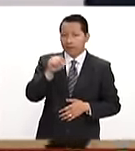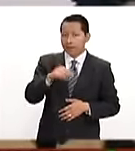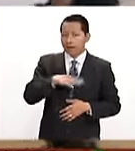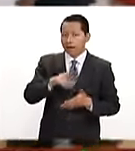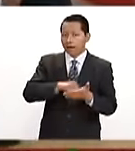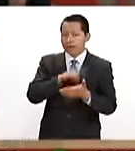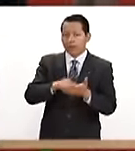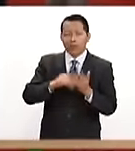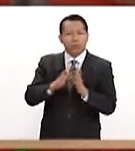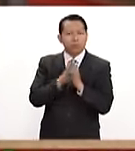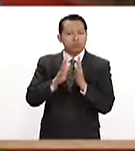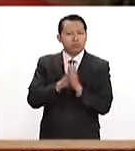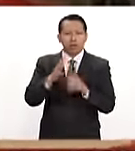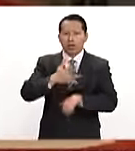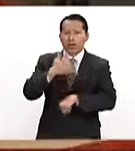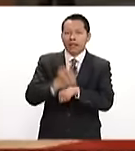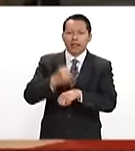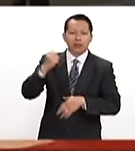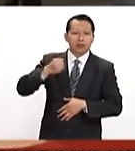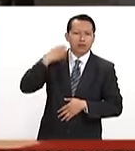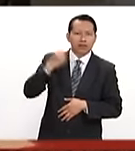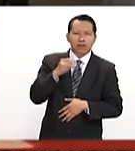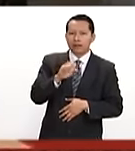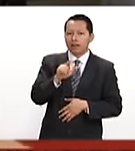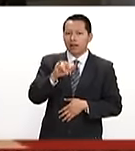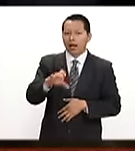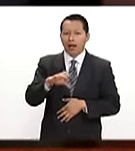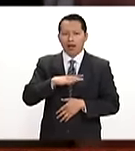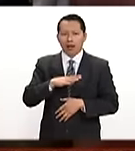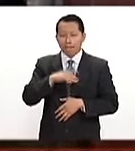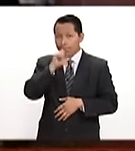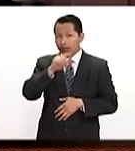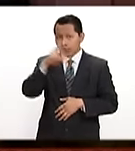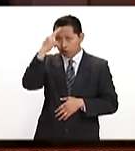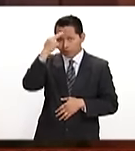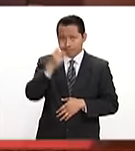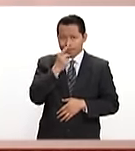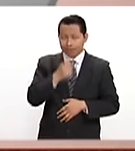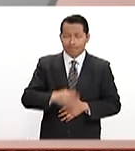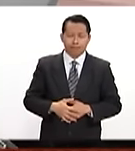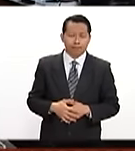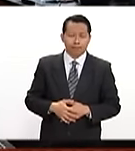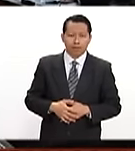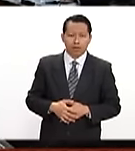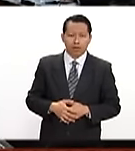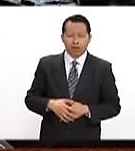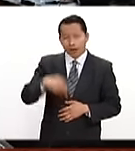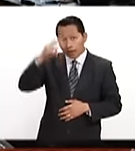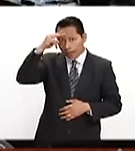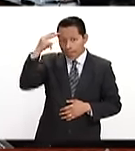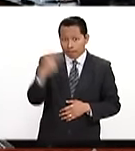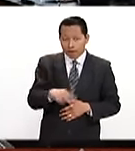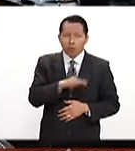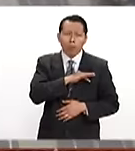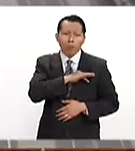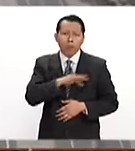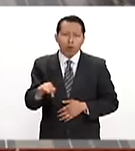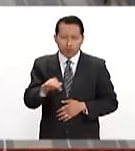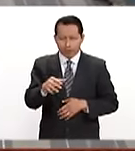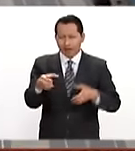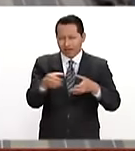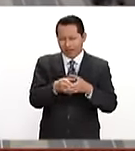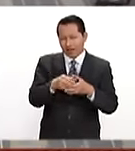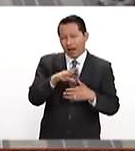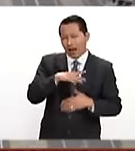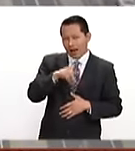canceló su participación en la quinta cumbre de la SELAC que se realiza en República Dominicana México puede abandonar el tratado de